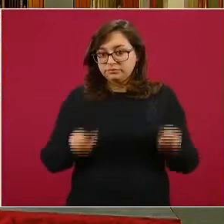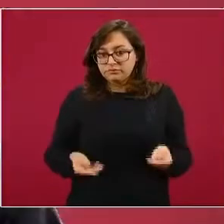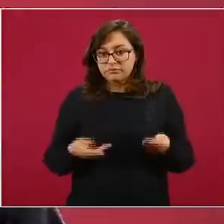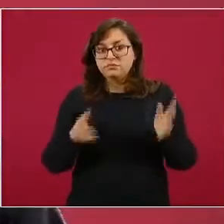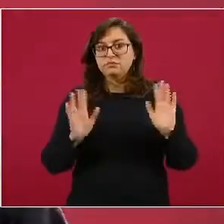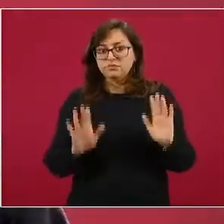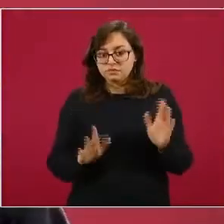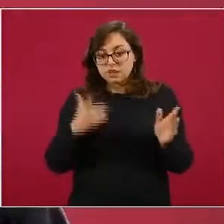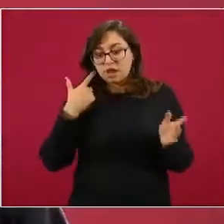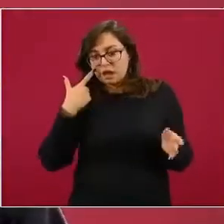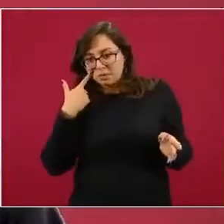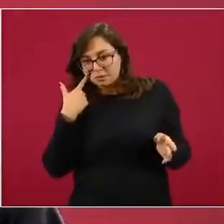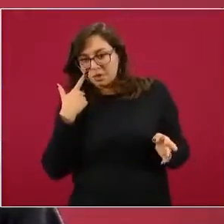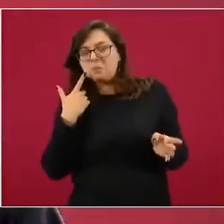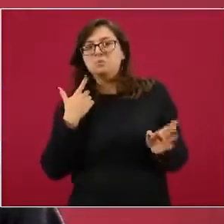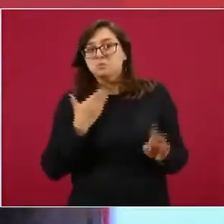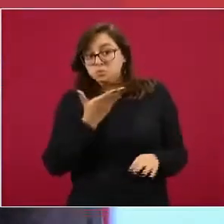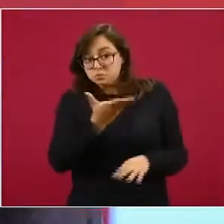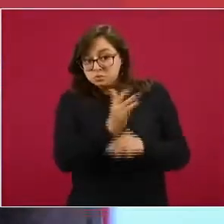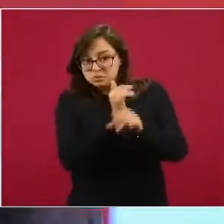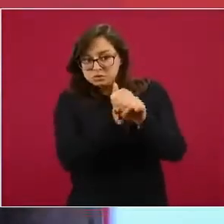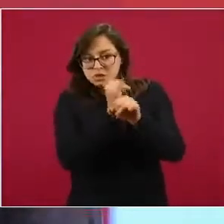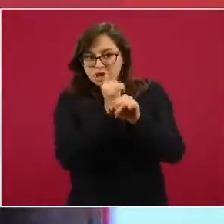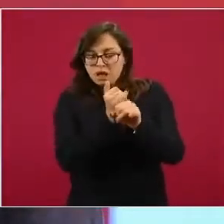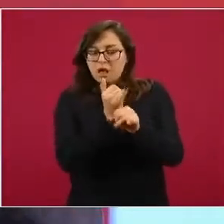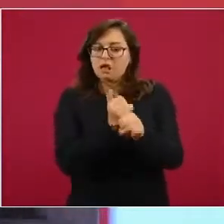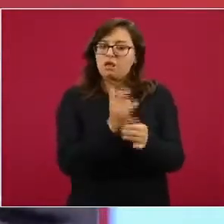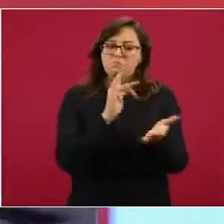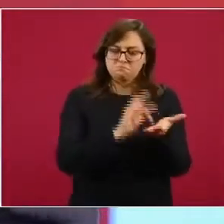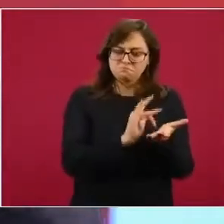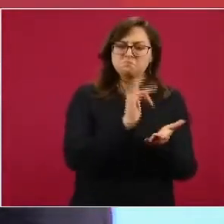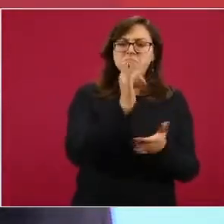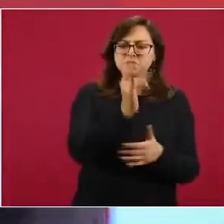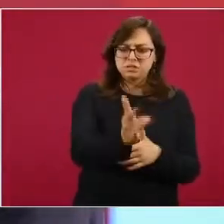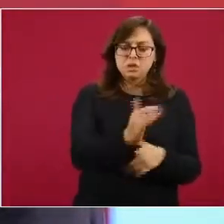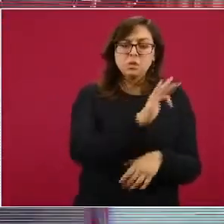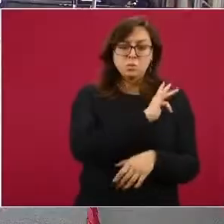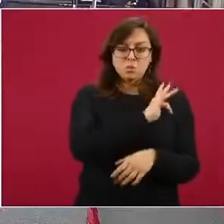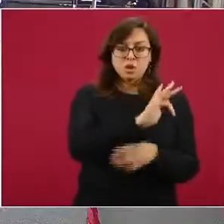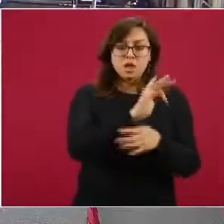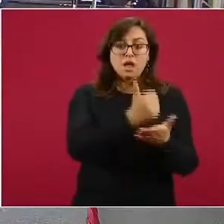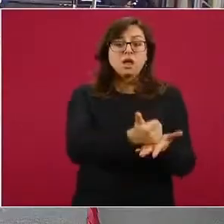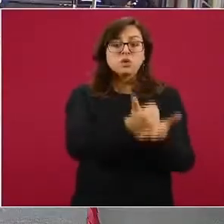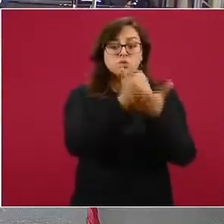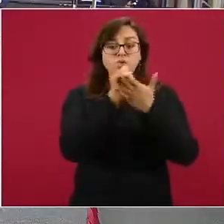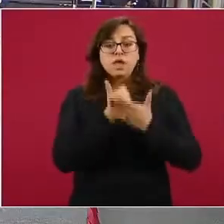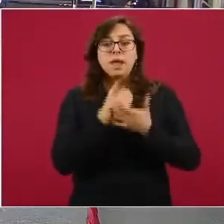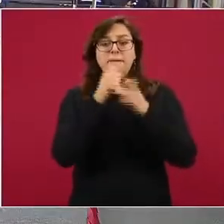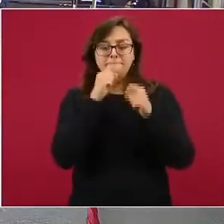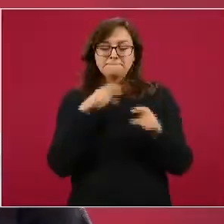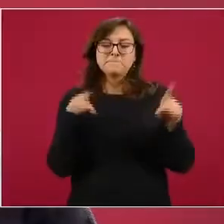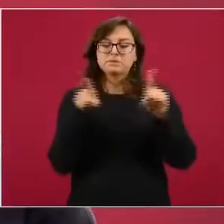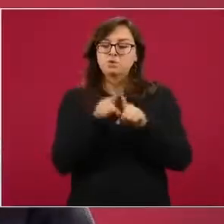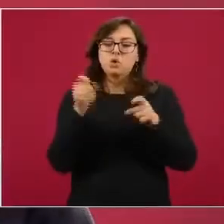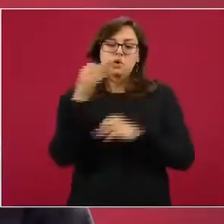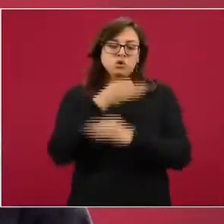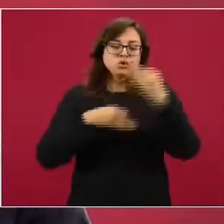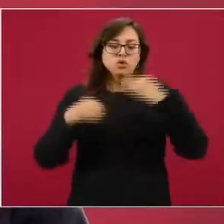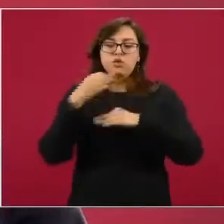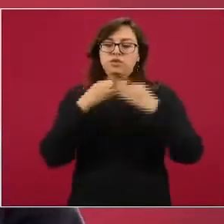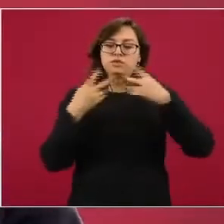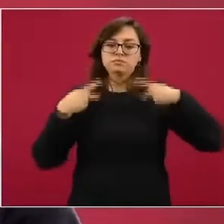mencione, producto de su investigación periodística, y le vamos a dar seguimiento y le pedimos si nos ayuda. Y también pedimos ayuda a la ciudadanía,